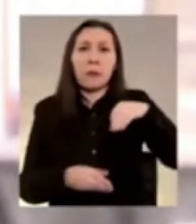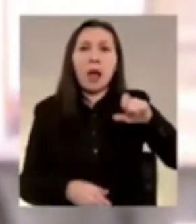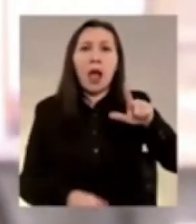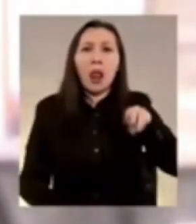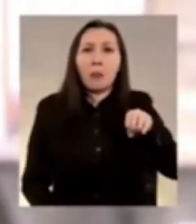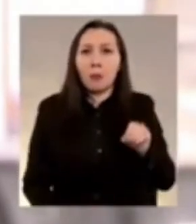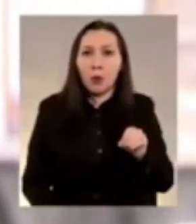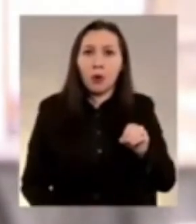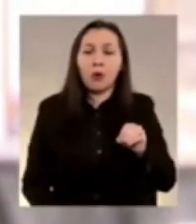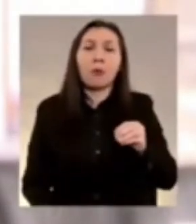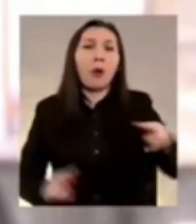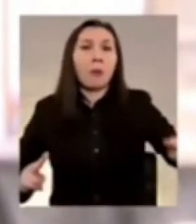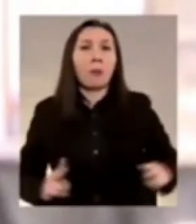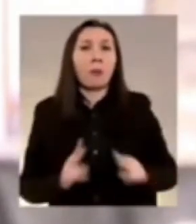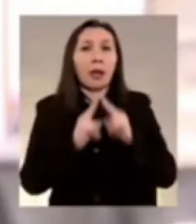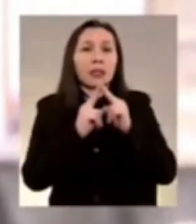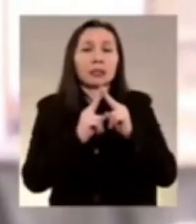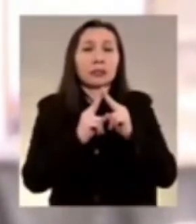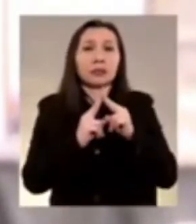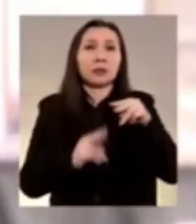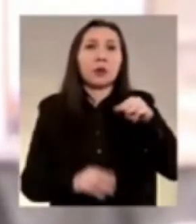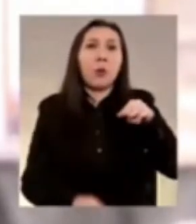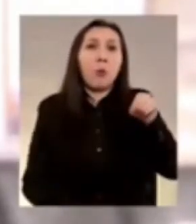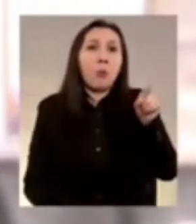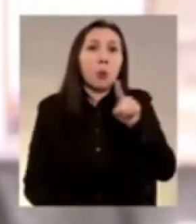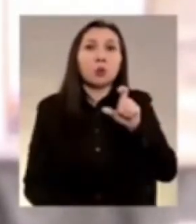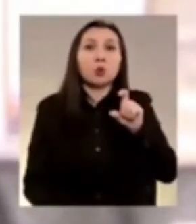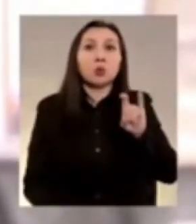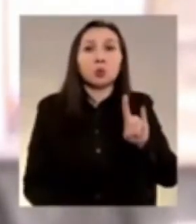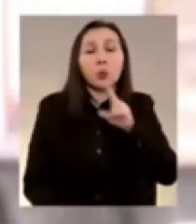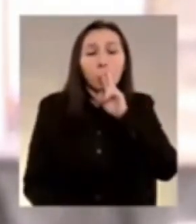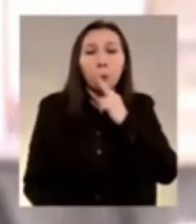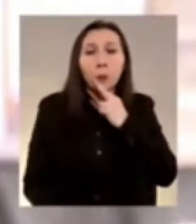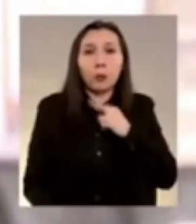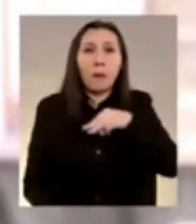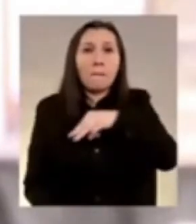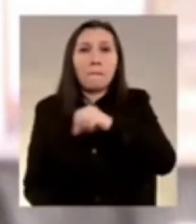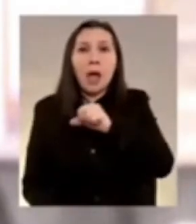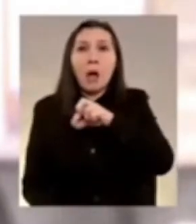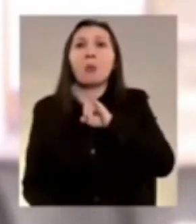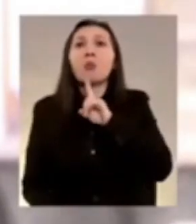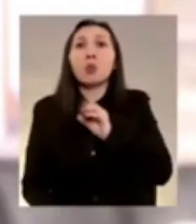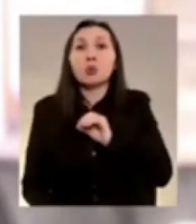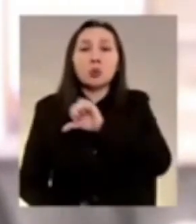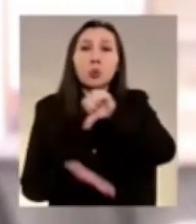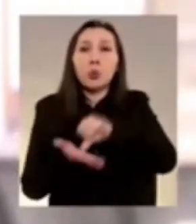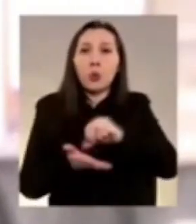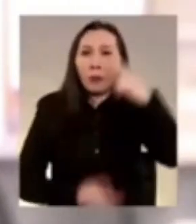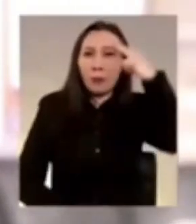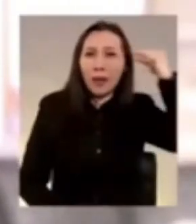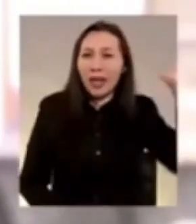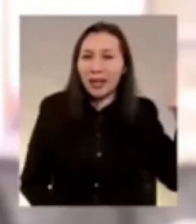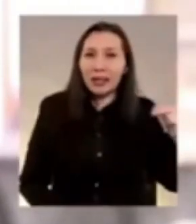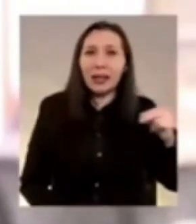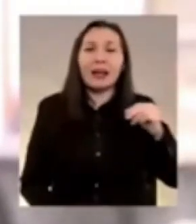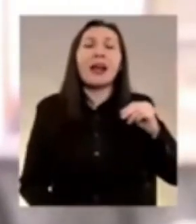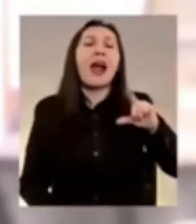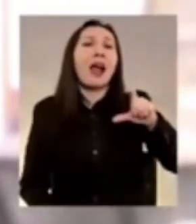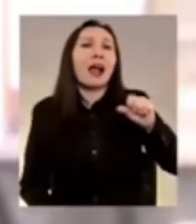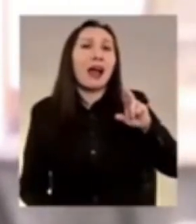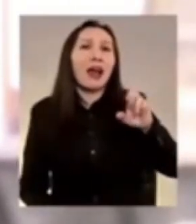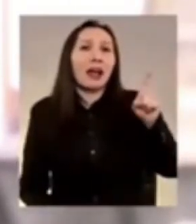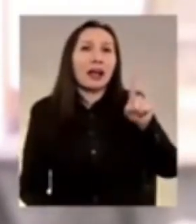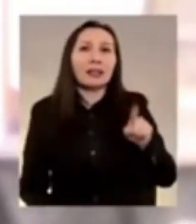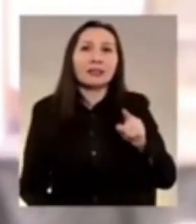París Moscú Maputo Ciudad de México Caracas